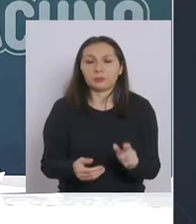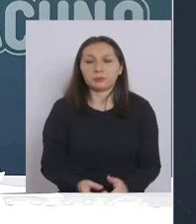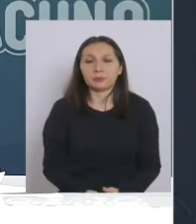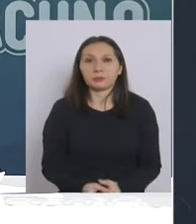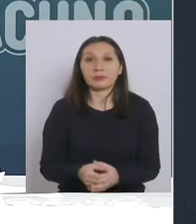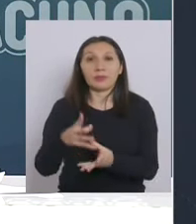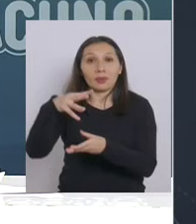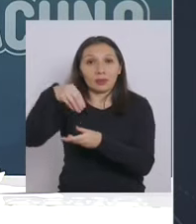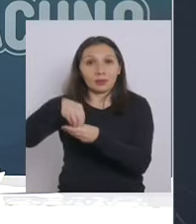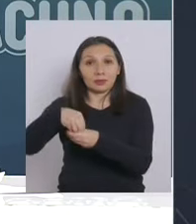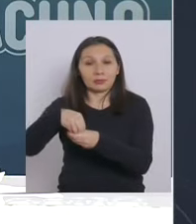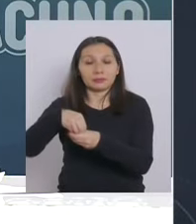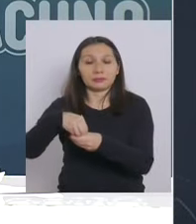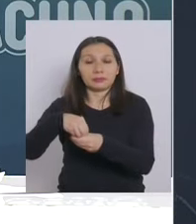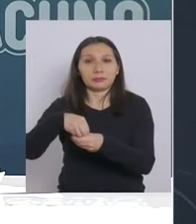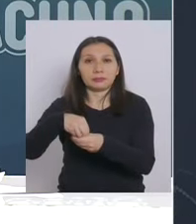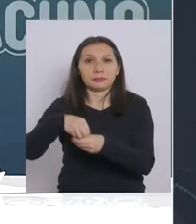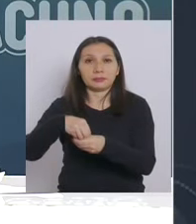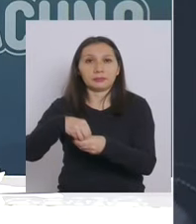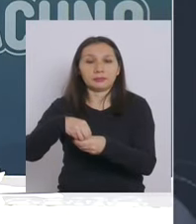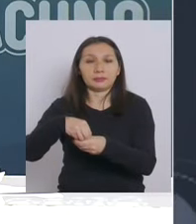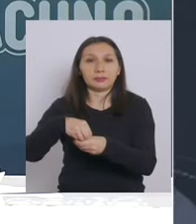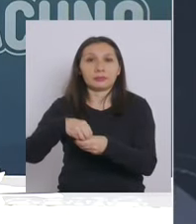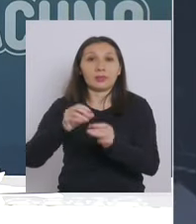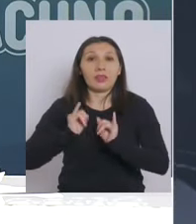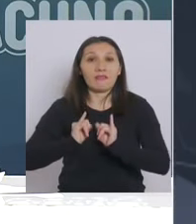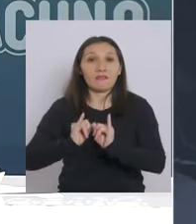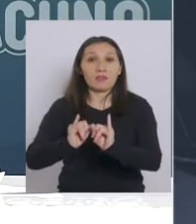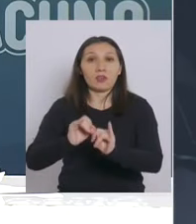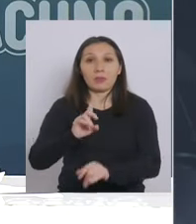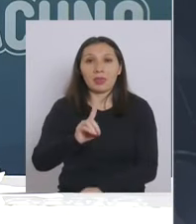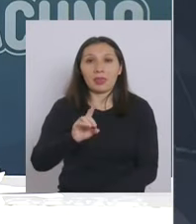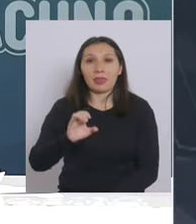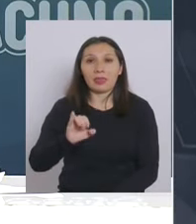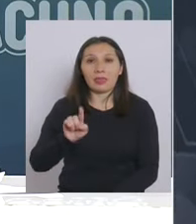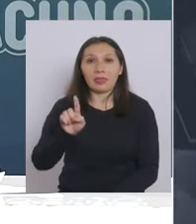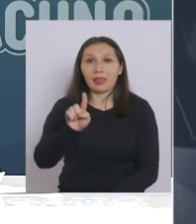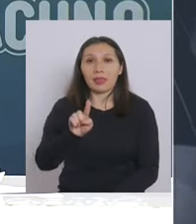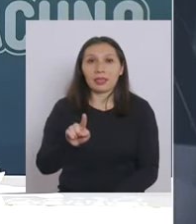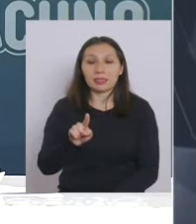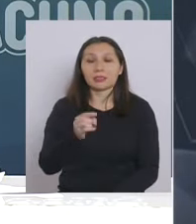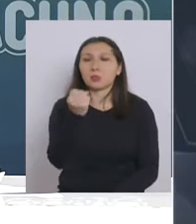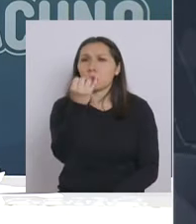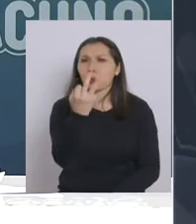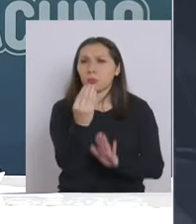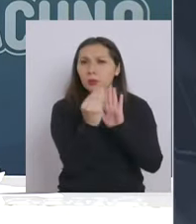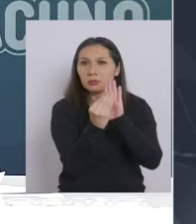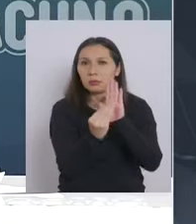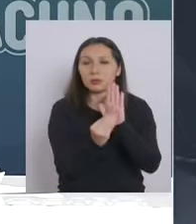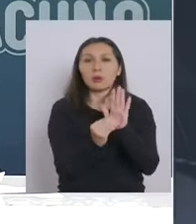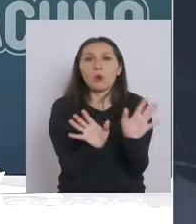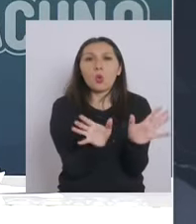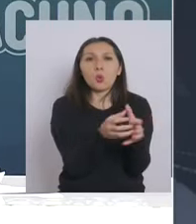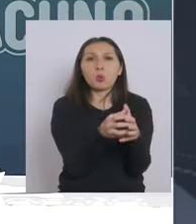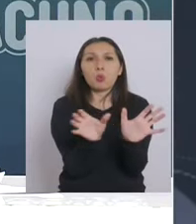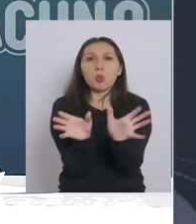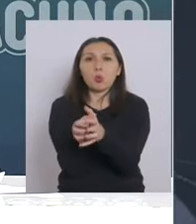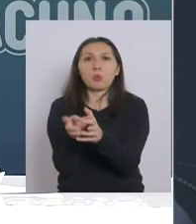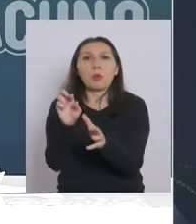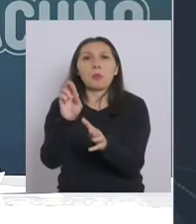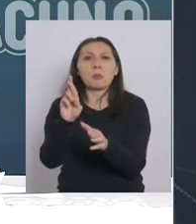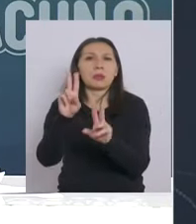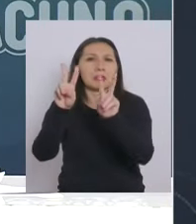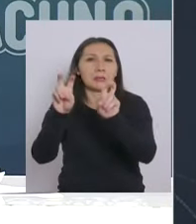dentro de la de los informes que hace el DEIS hace informes agrupados por edades